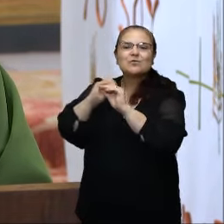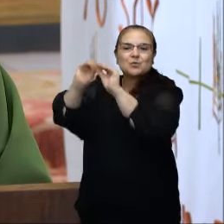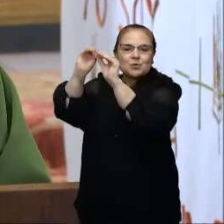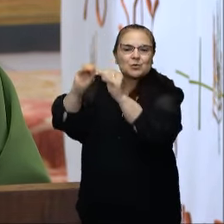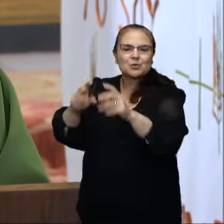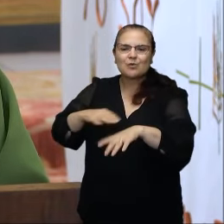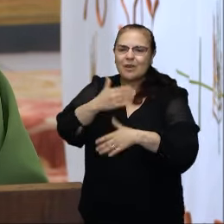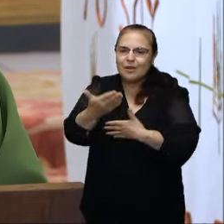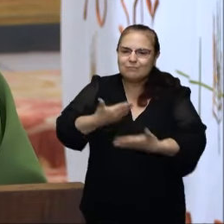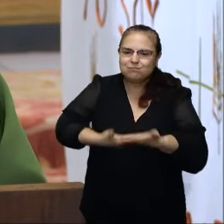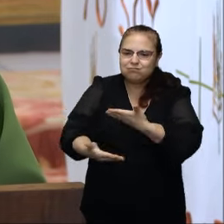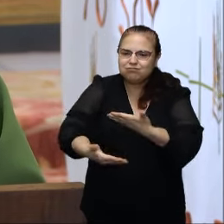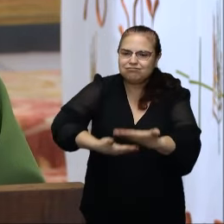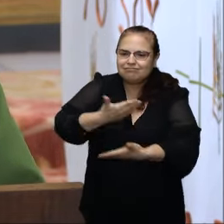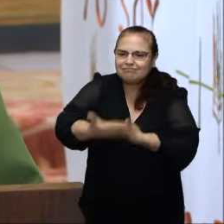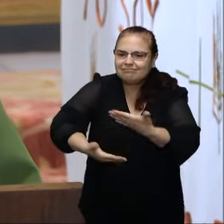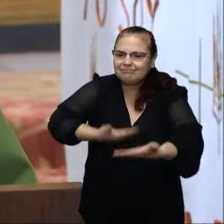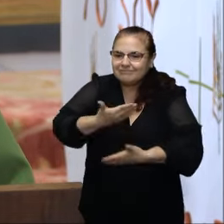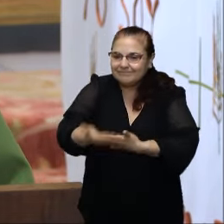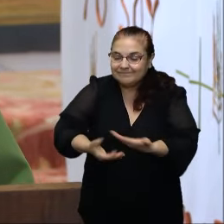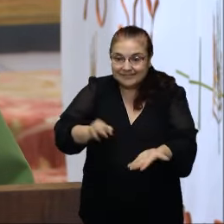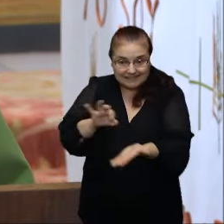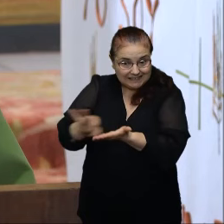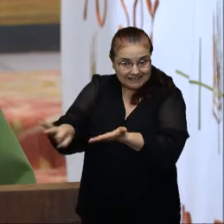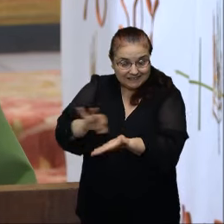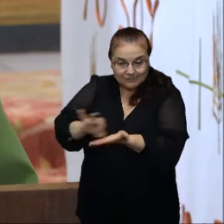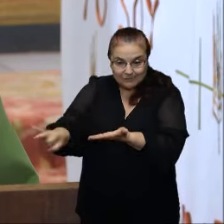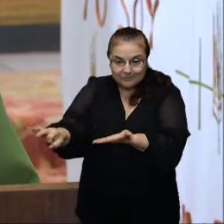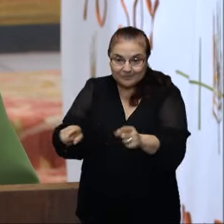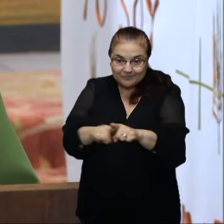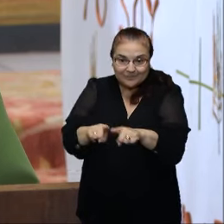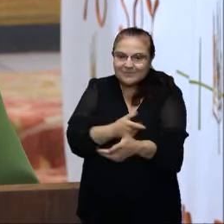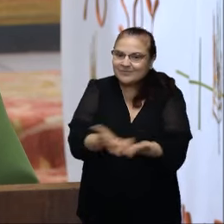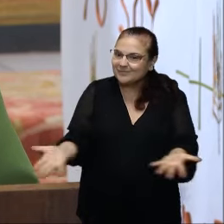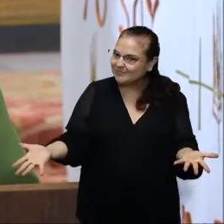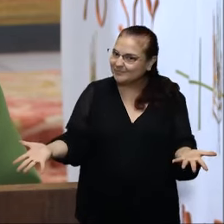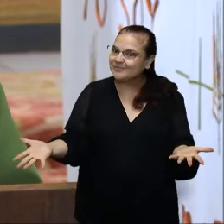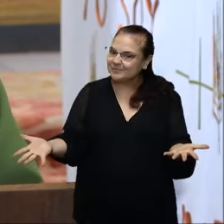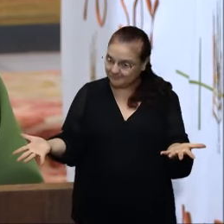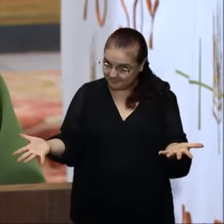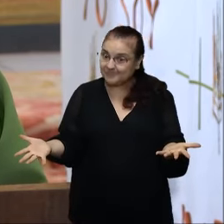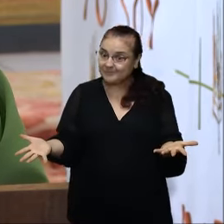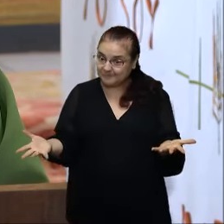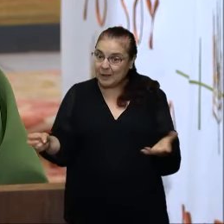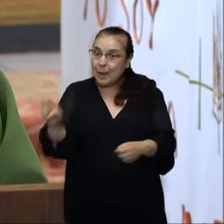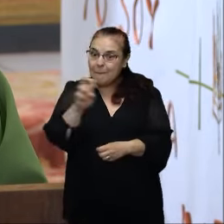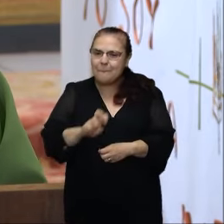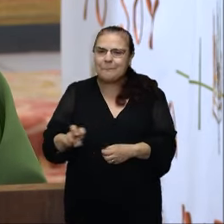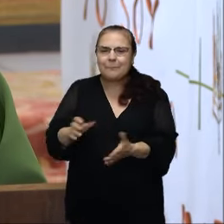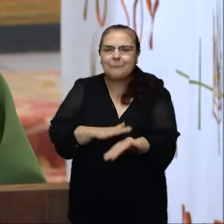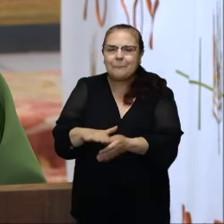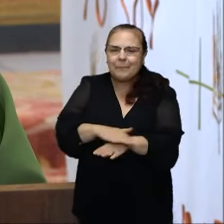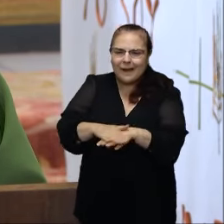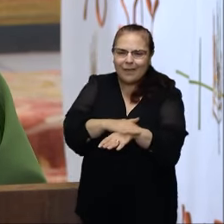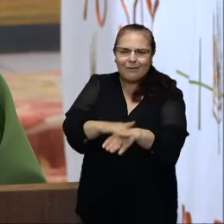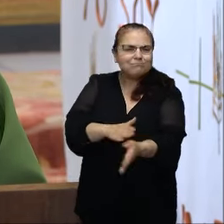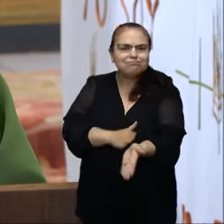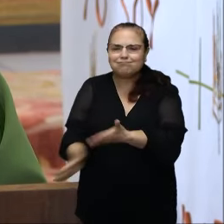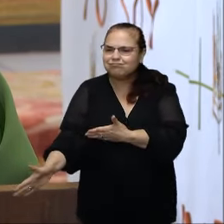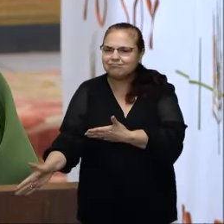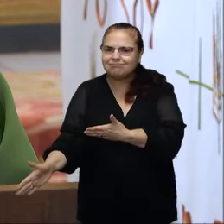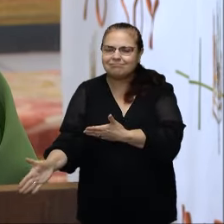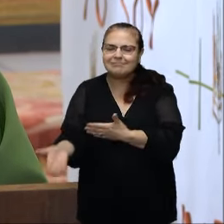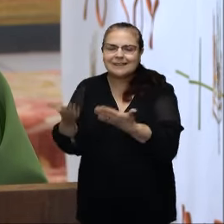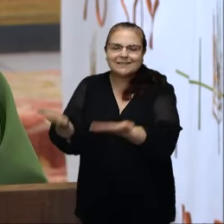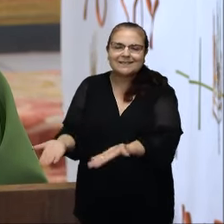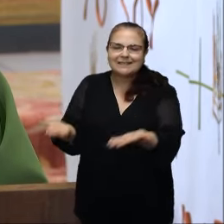en el servicio sin reservas a nuestro prójimo. En buscar perdonar sin límites y en cultivar relaciones de comunión